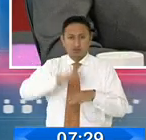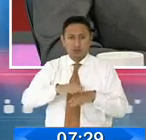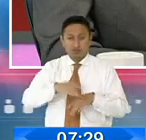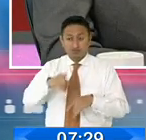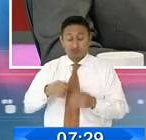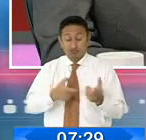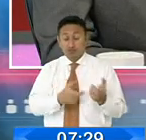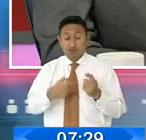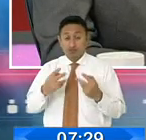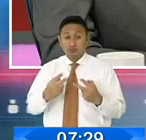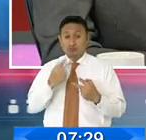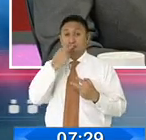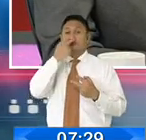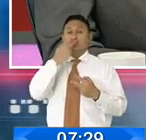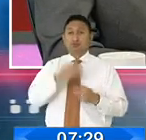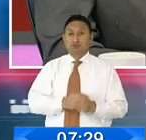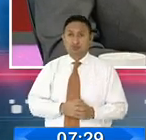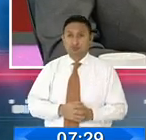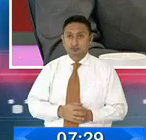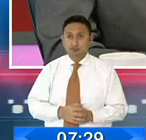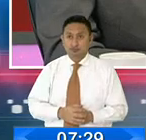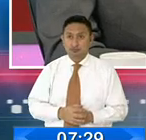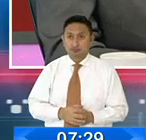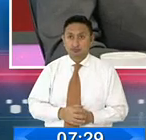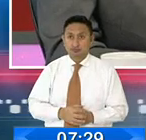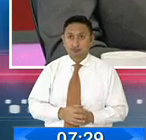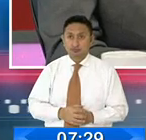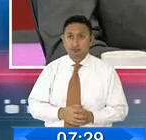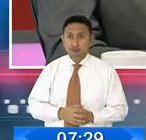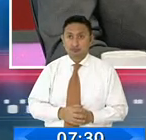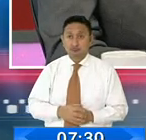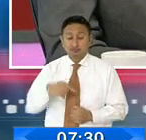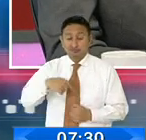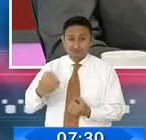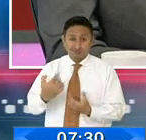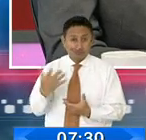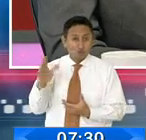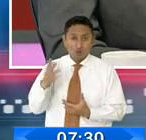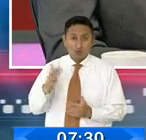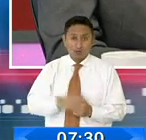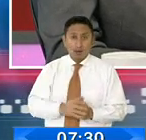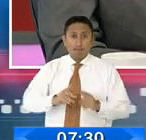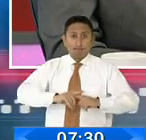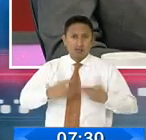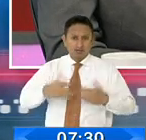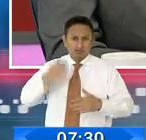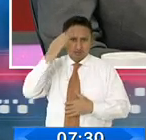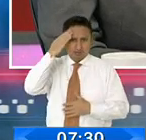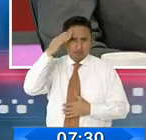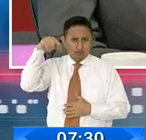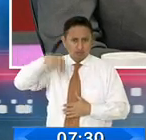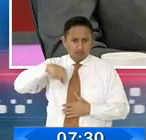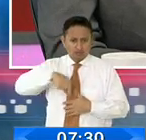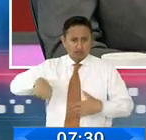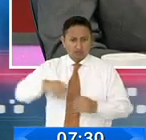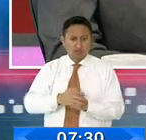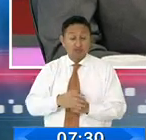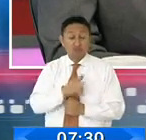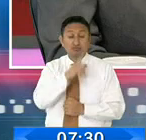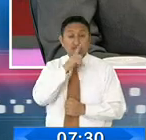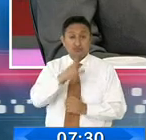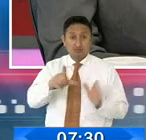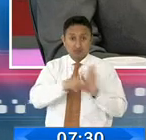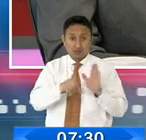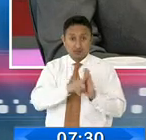inhalación de estas bombas caducadas, no lo tenemos, pero sí sabemos que estas bombas están prohibidas, además,